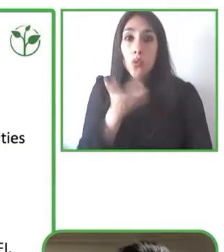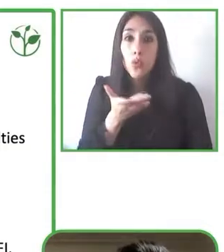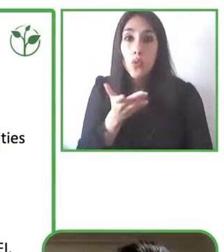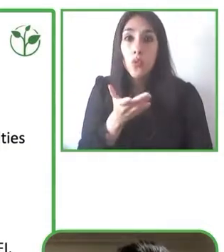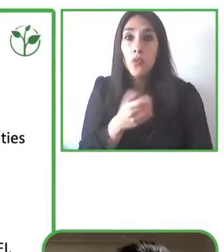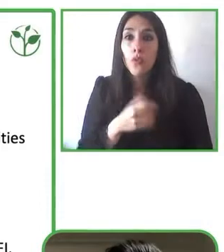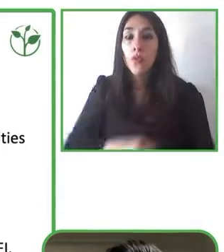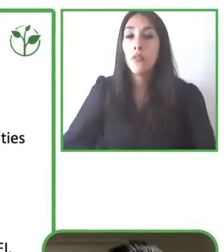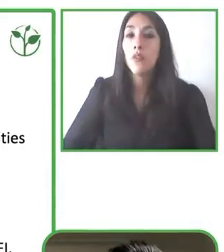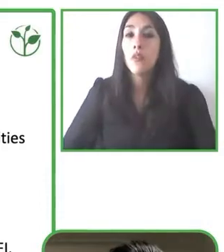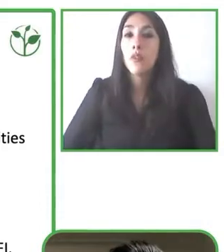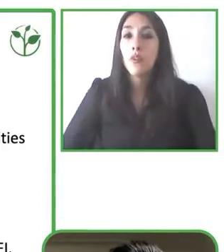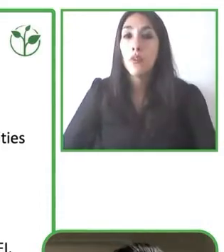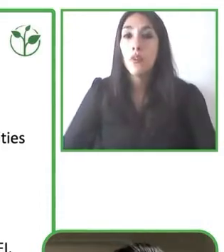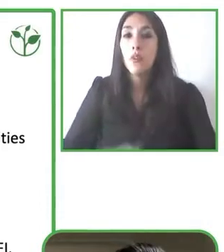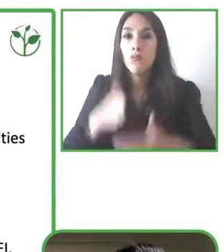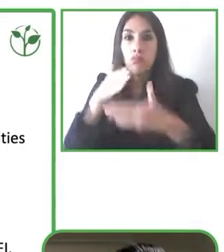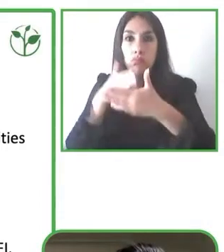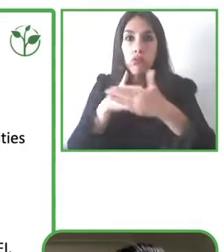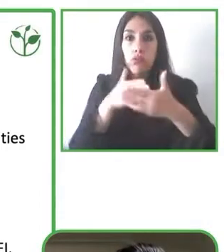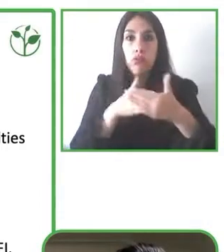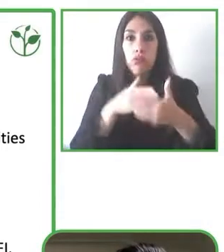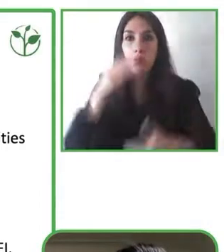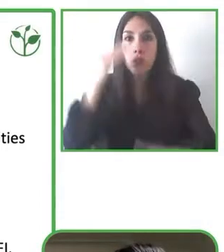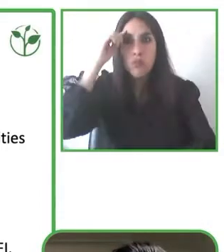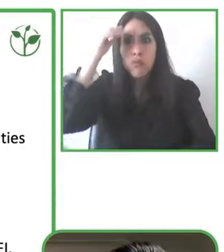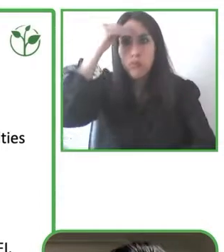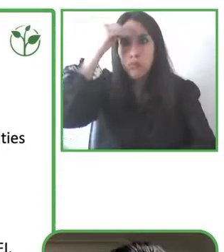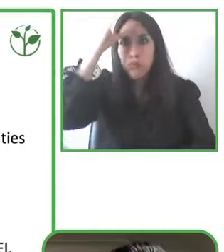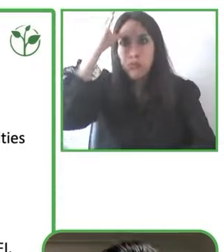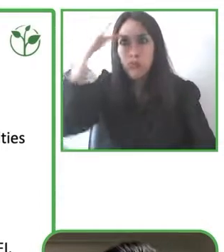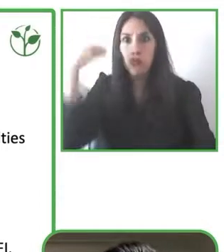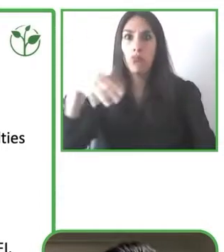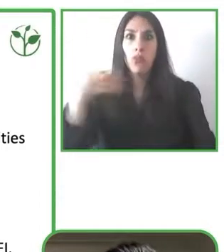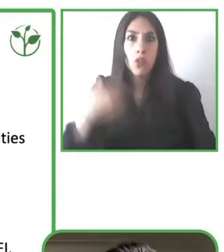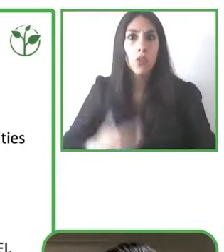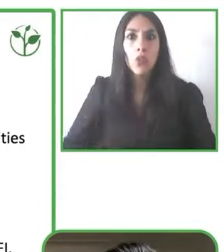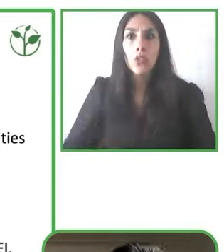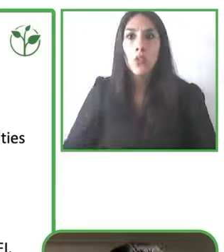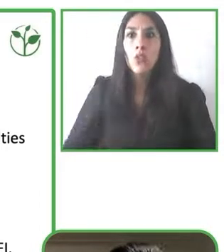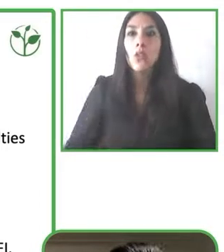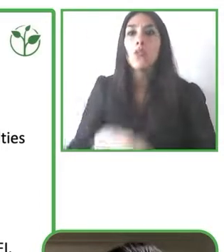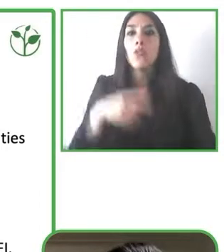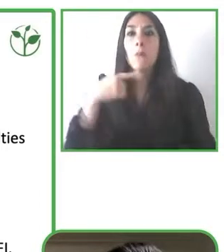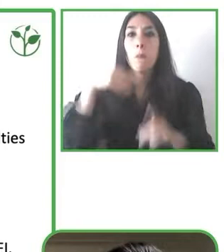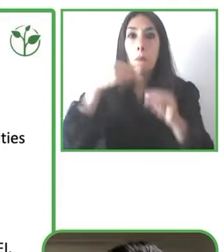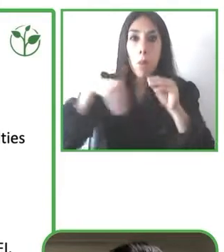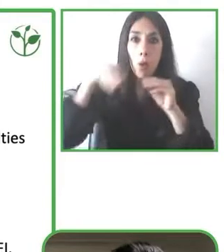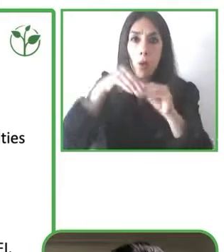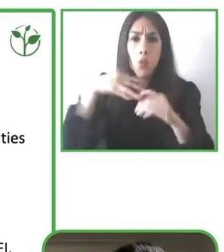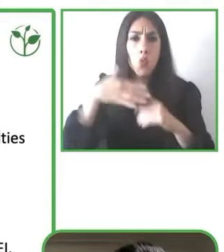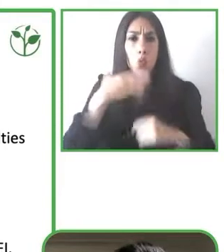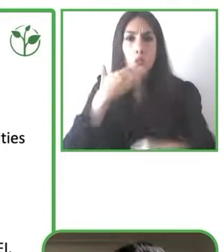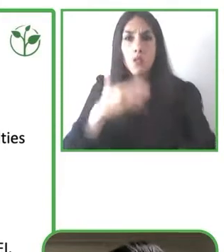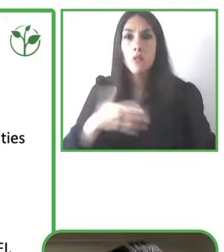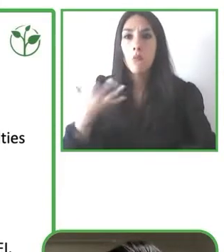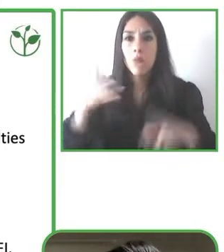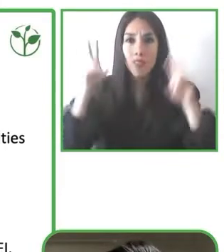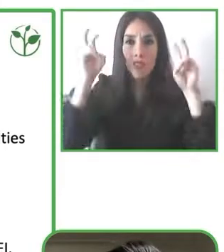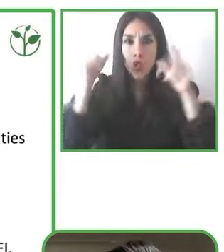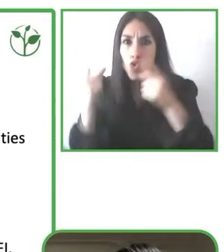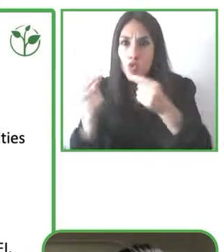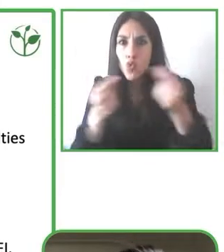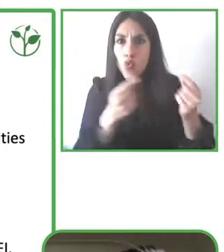ventajas son muy críticas. Mencioné el tema de la calibración. Es algo que se hace por el usuario. Toma 15